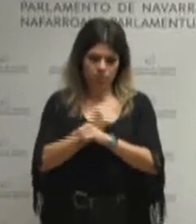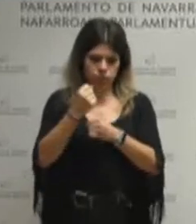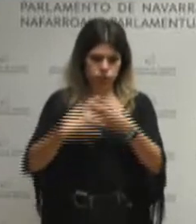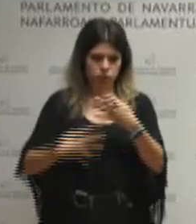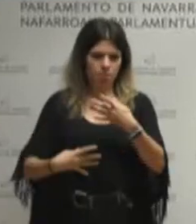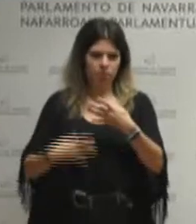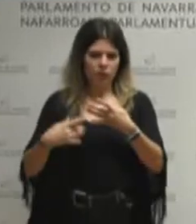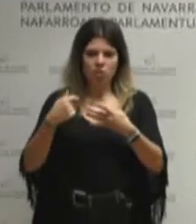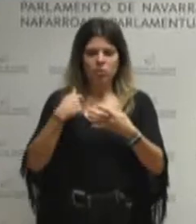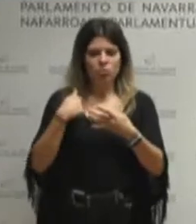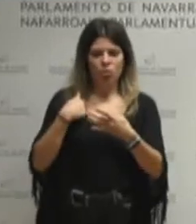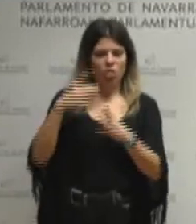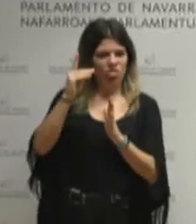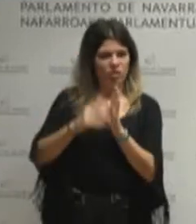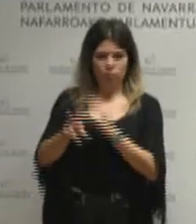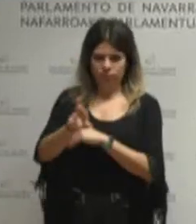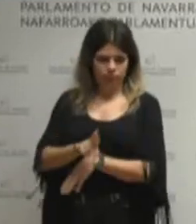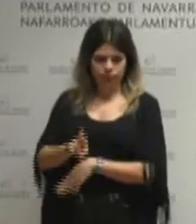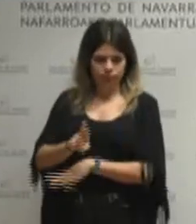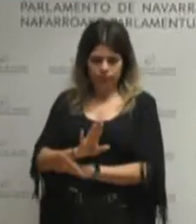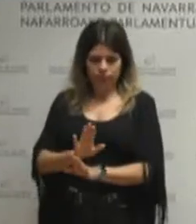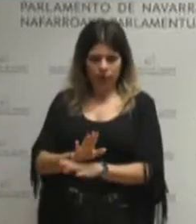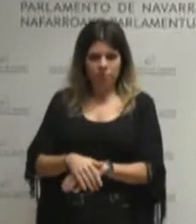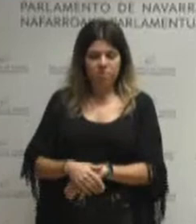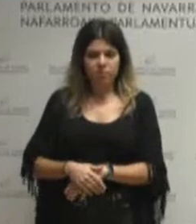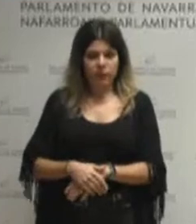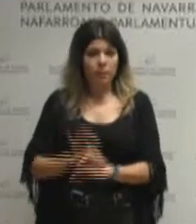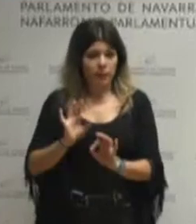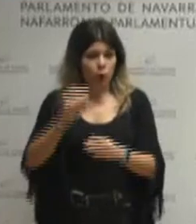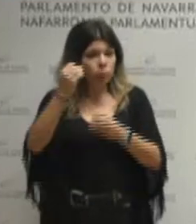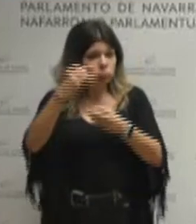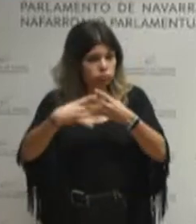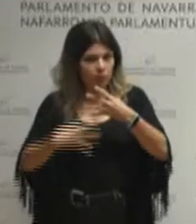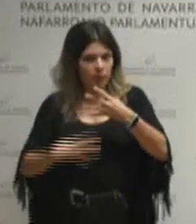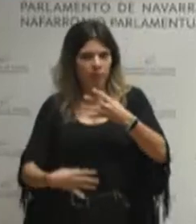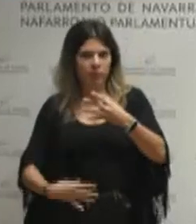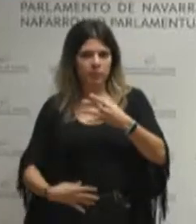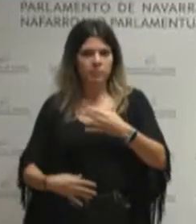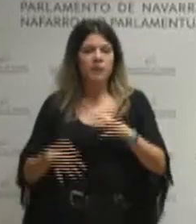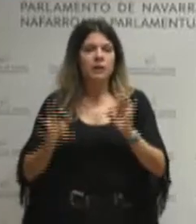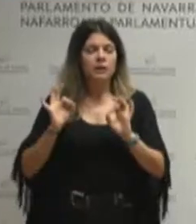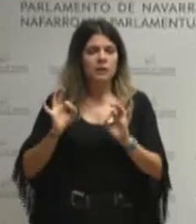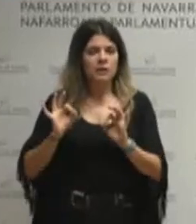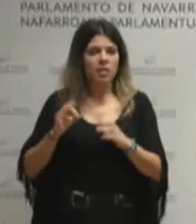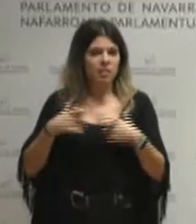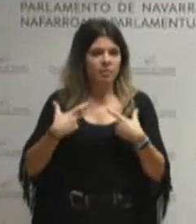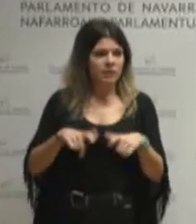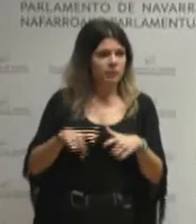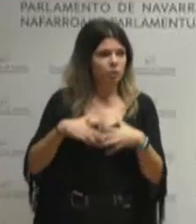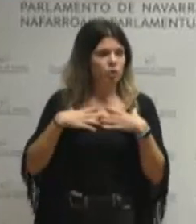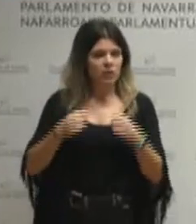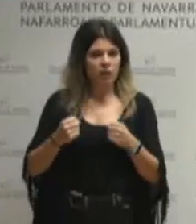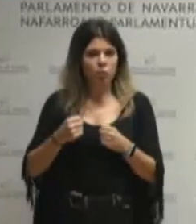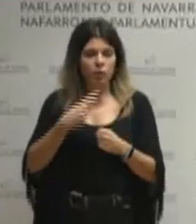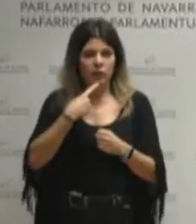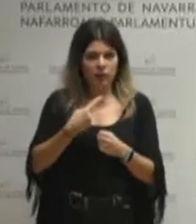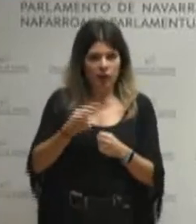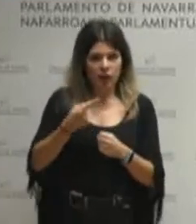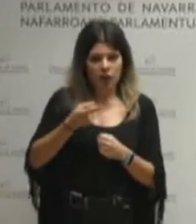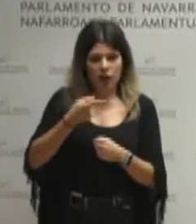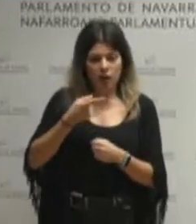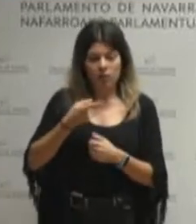reproducir los datos han crecido de una manera espectacular y la receta del departamento de salud y lo decía también el año pasado